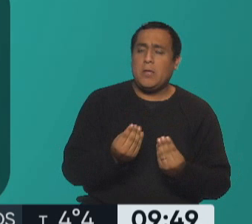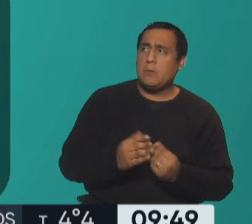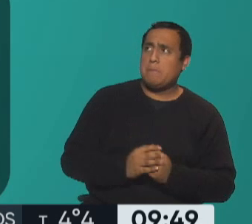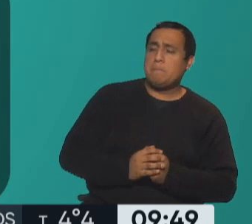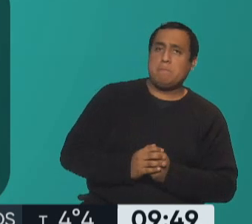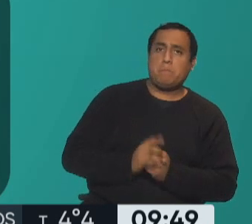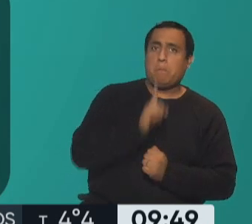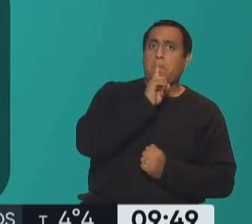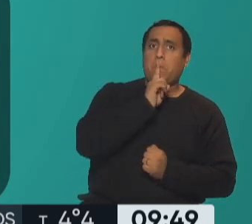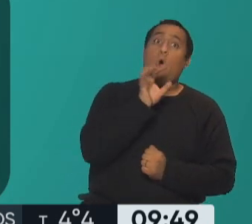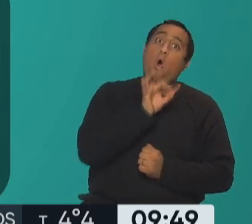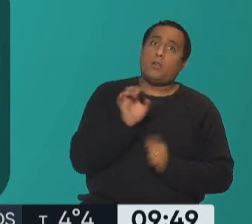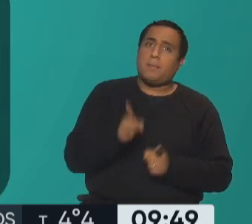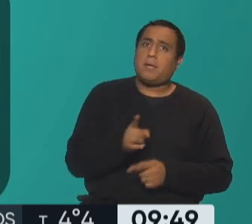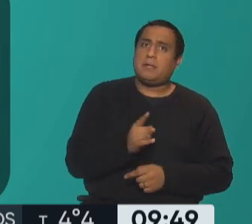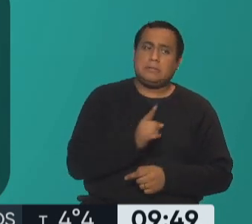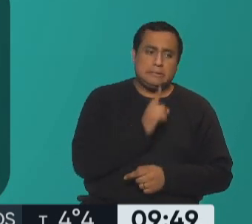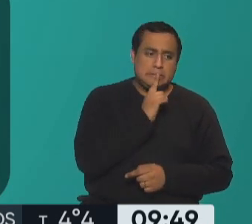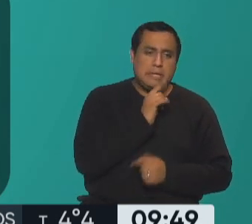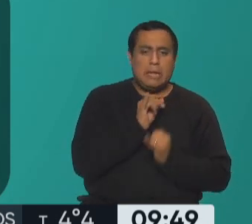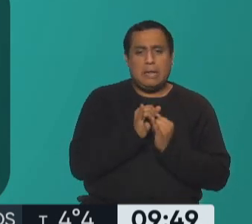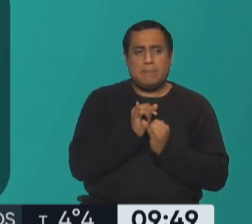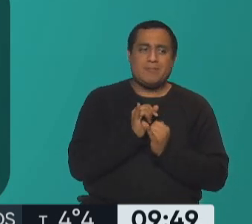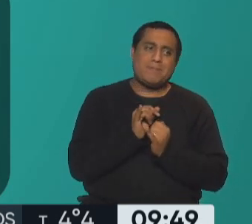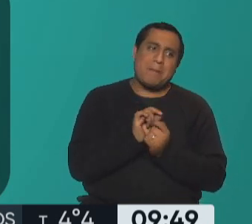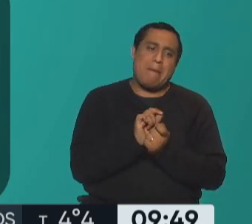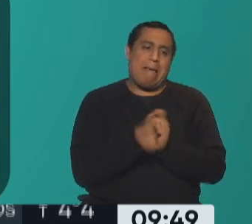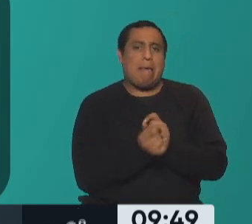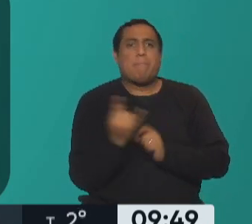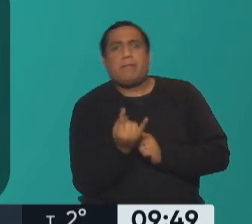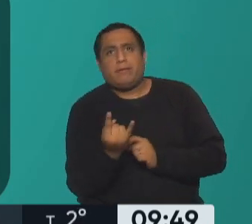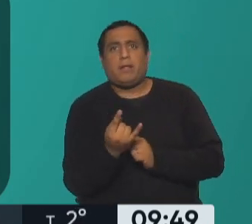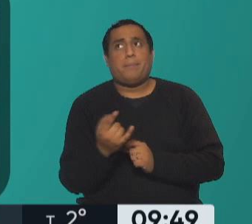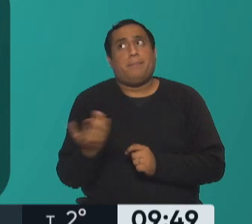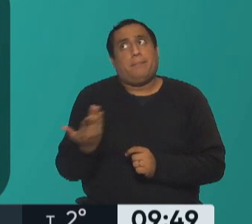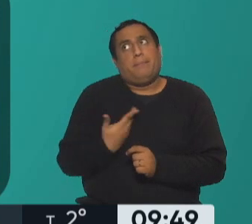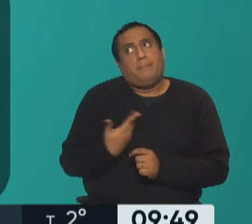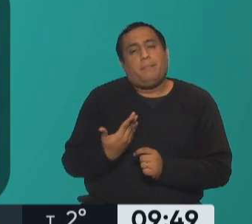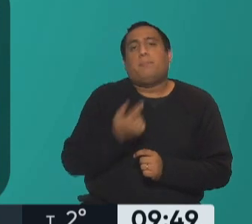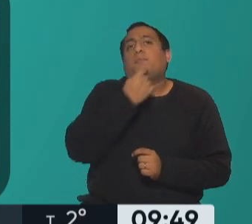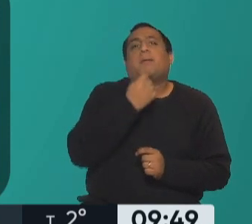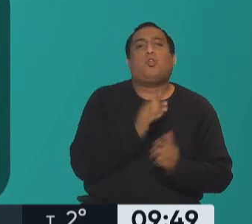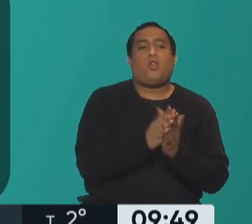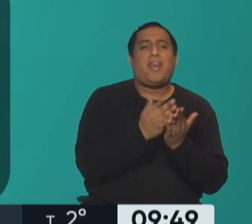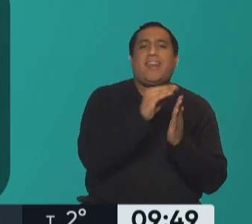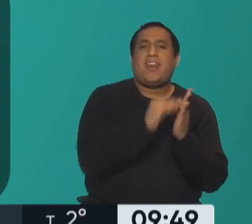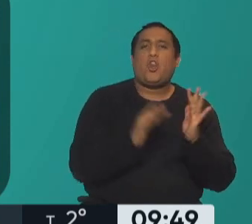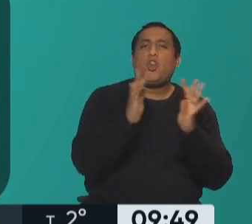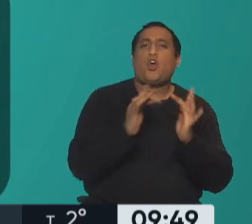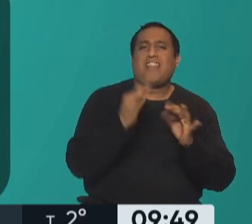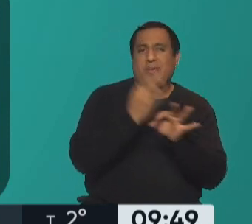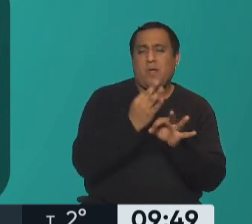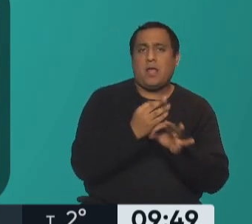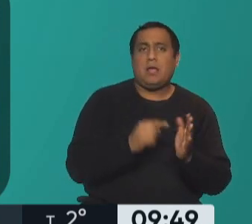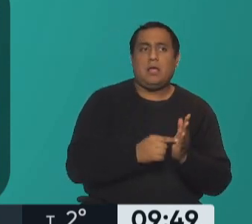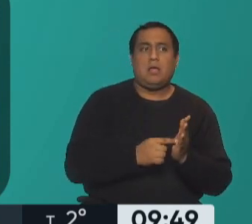callan y no cuentan sino que mienten porque tengo miedo a que me castiguen entonces no le muestro el boletín entonces nos enojamos por dos cosas porque no me